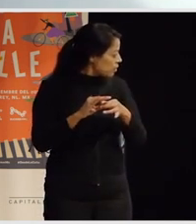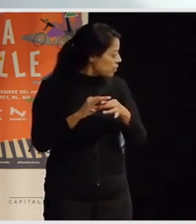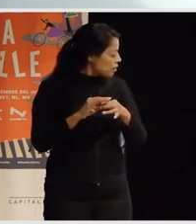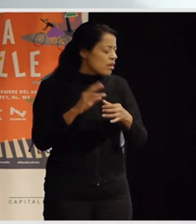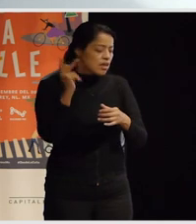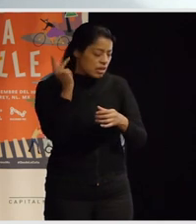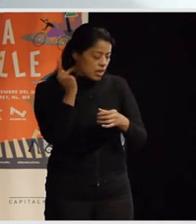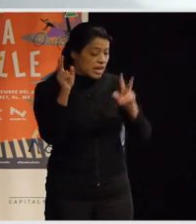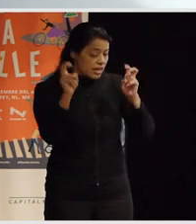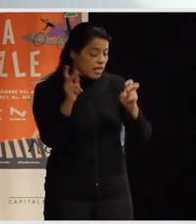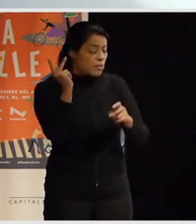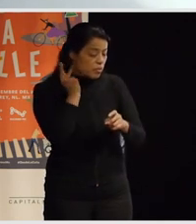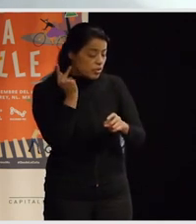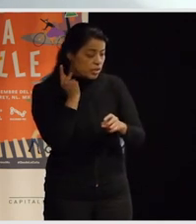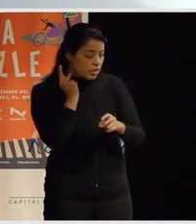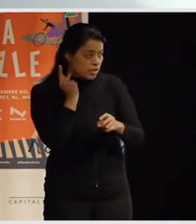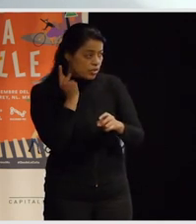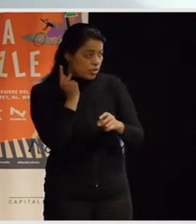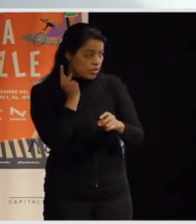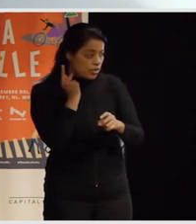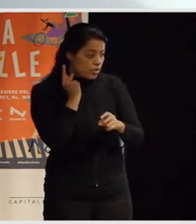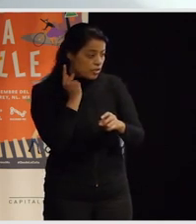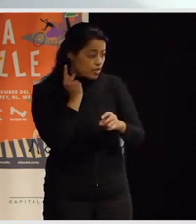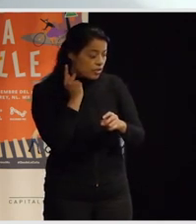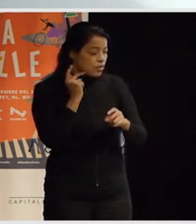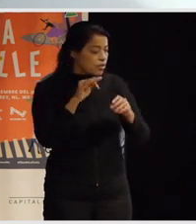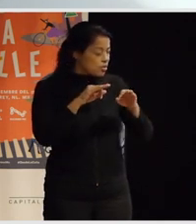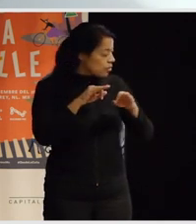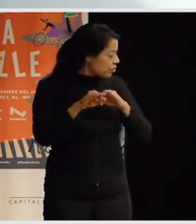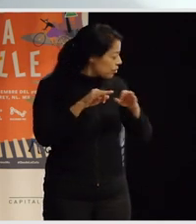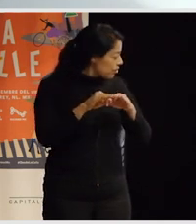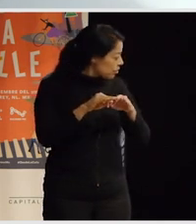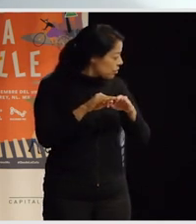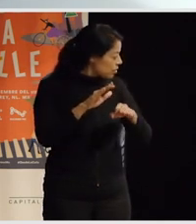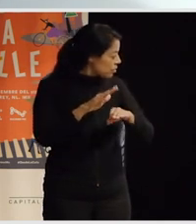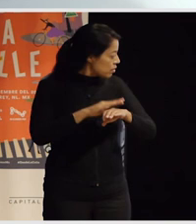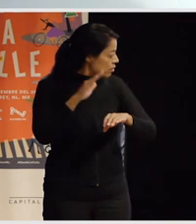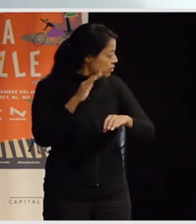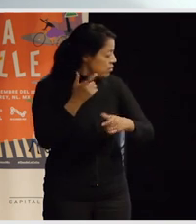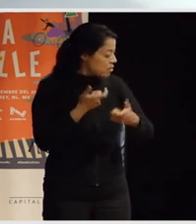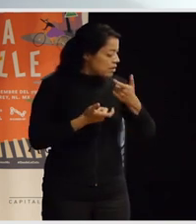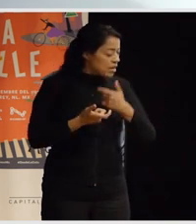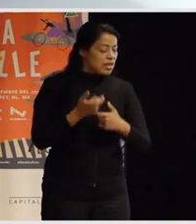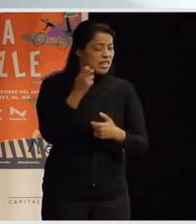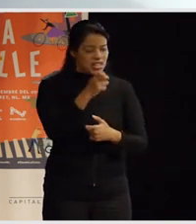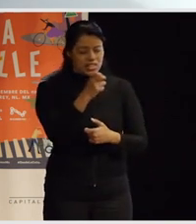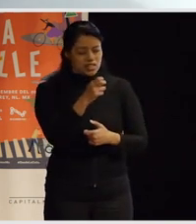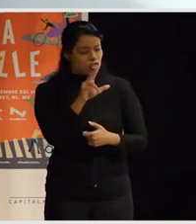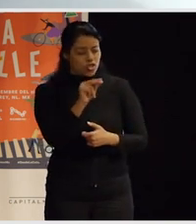político con con con el que se trabaje o se dé más más presupuesto pero no quiere decir